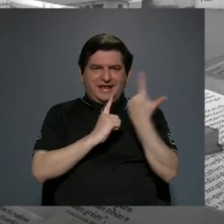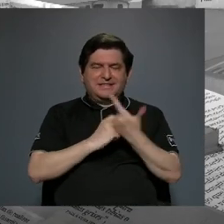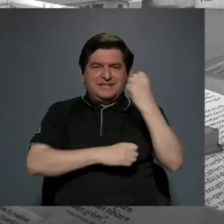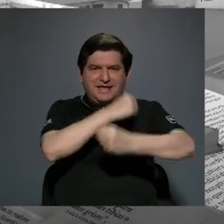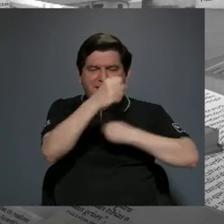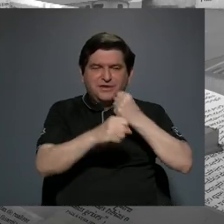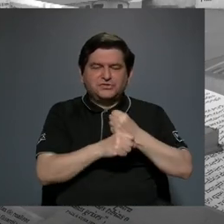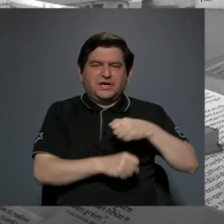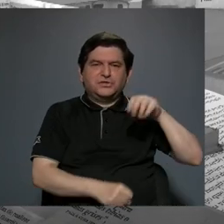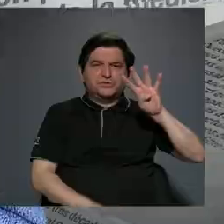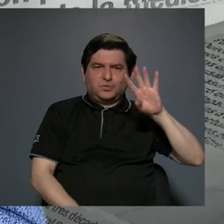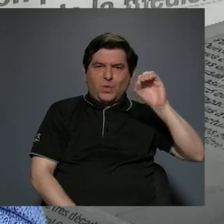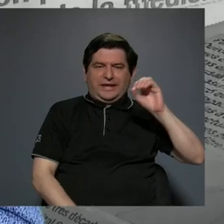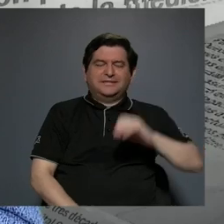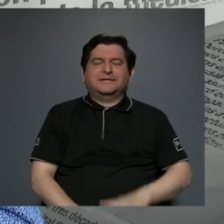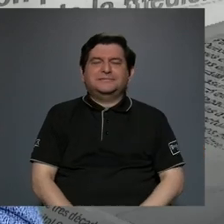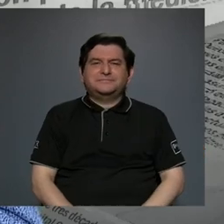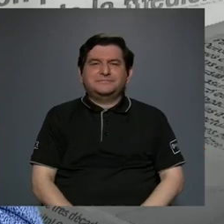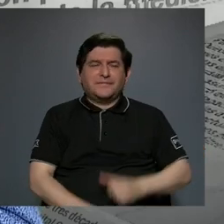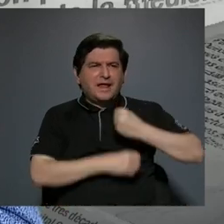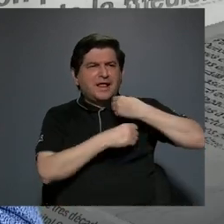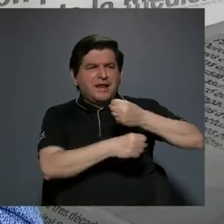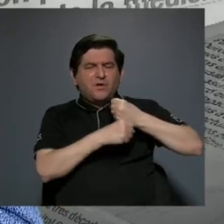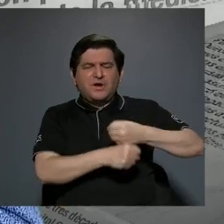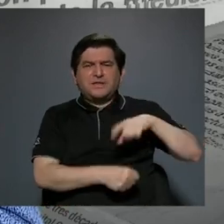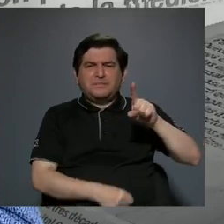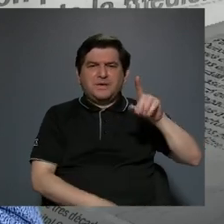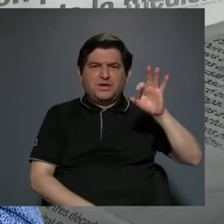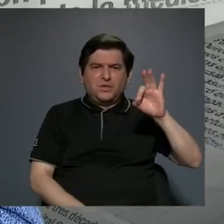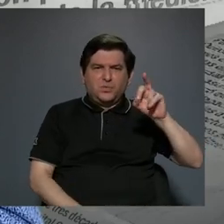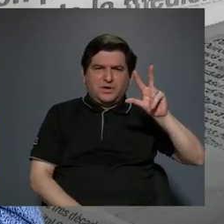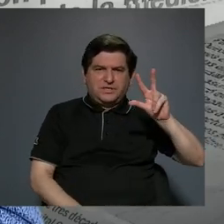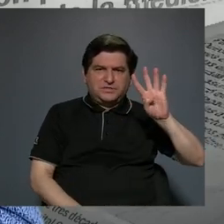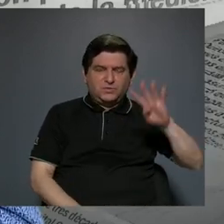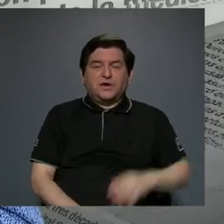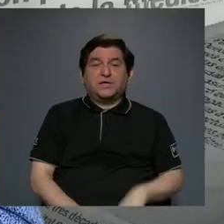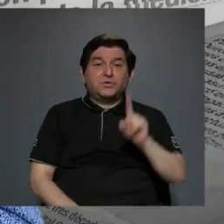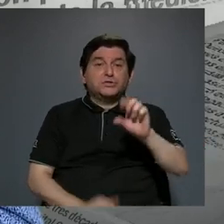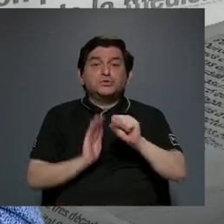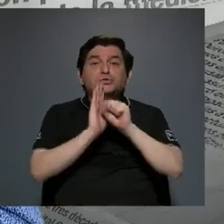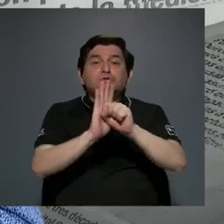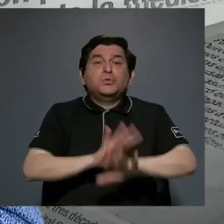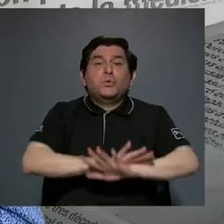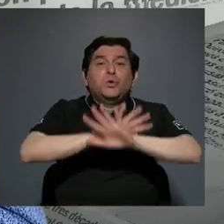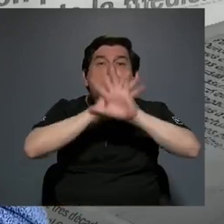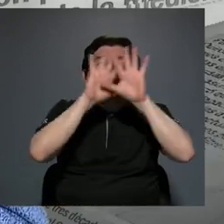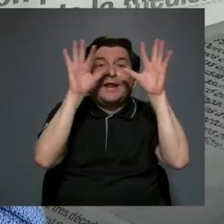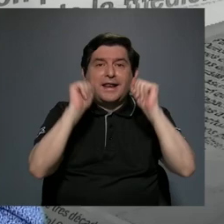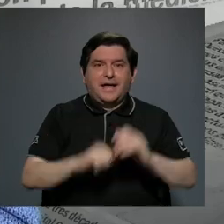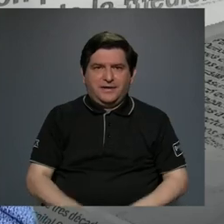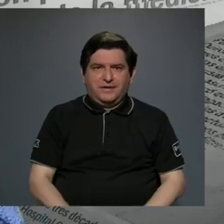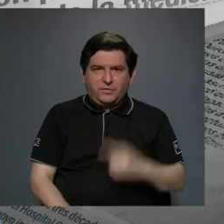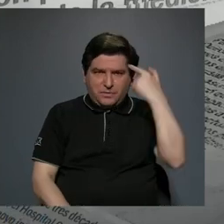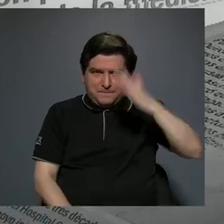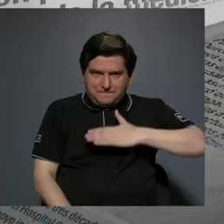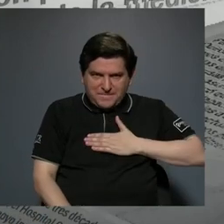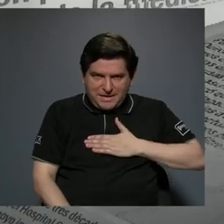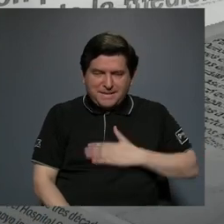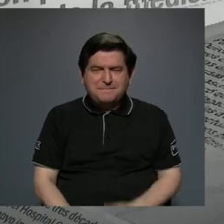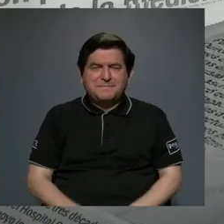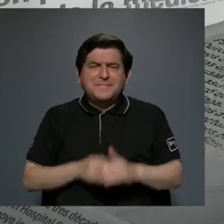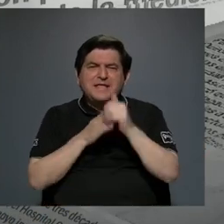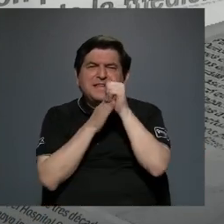del 40. La huelga del 34 tiene un símbolo clarísimo. Es para mí los